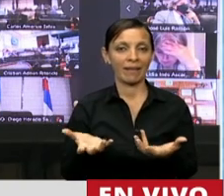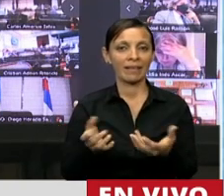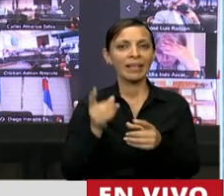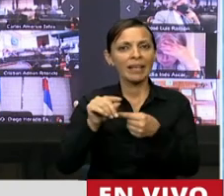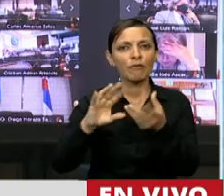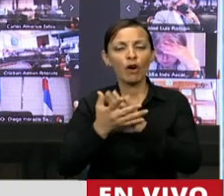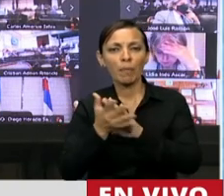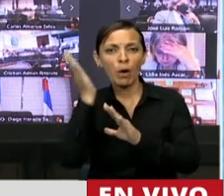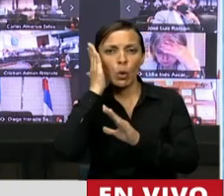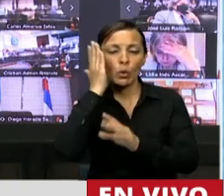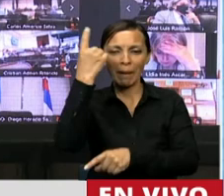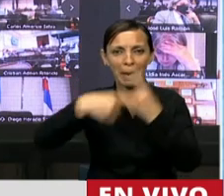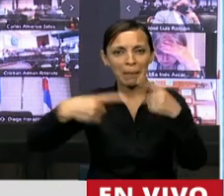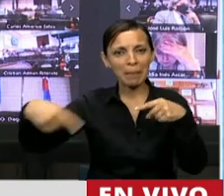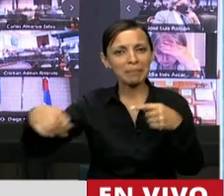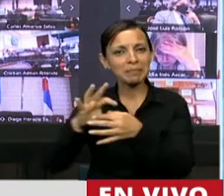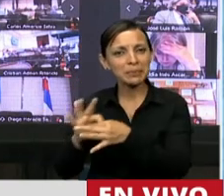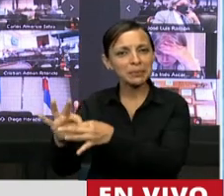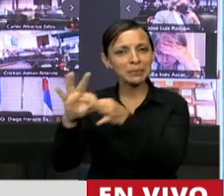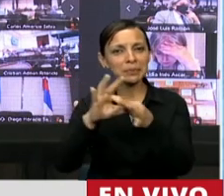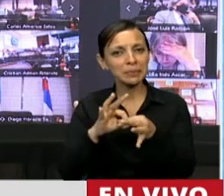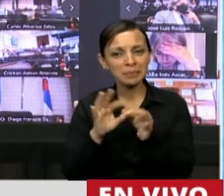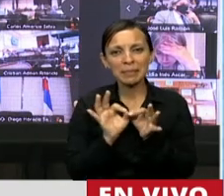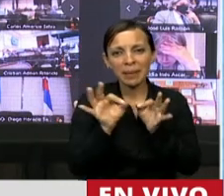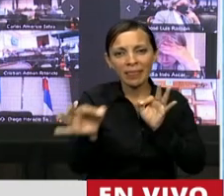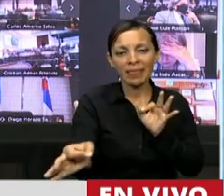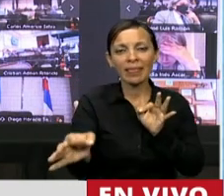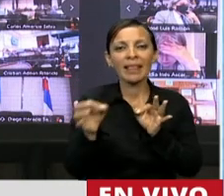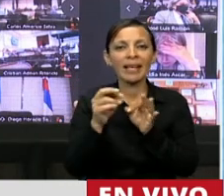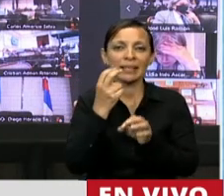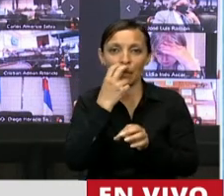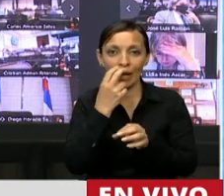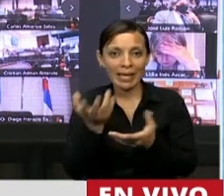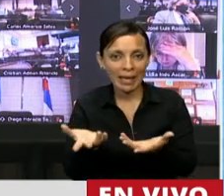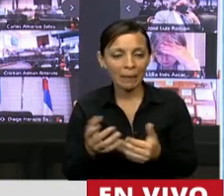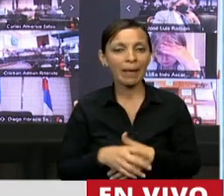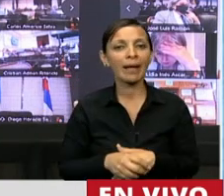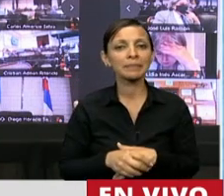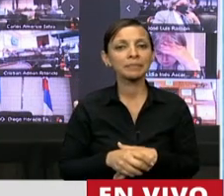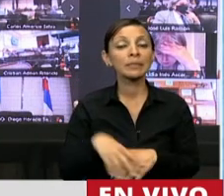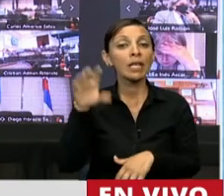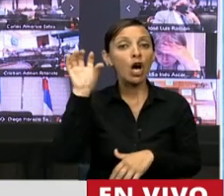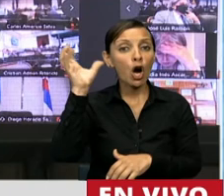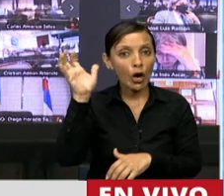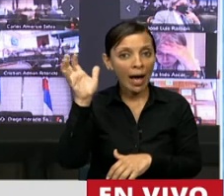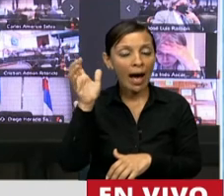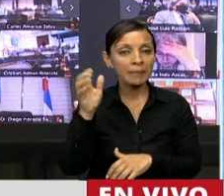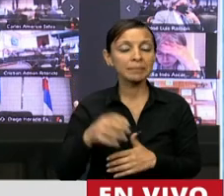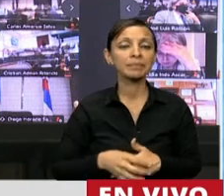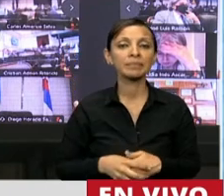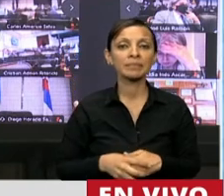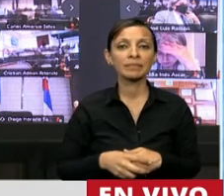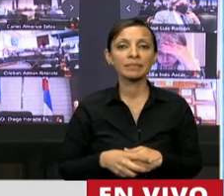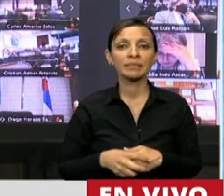interculturalidad de Orán que está ahí cerquita, a poquitos kilómetros de Bolivia Orán ha sido, señor presidente,